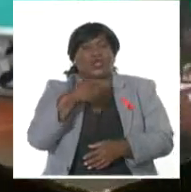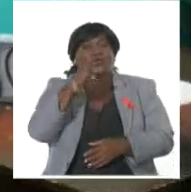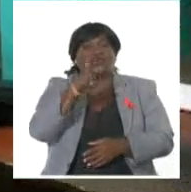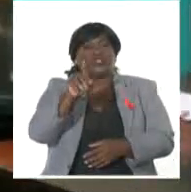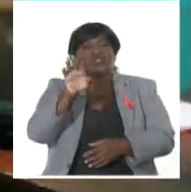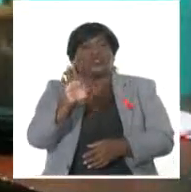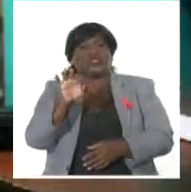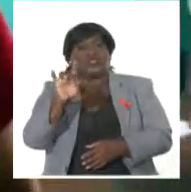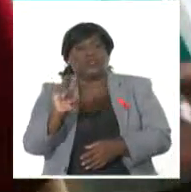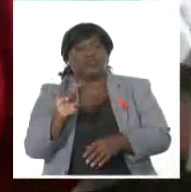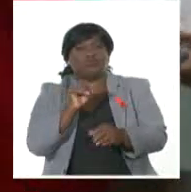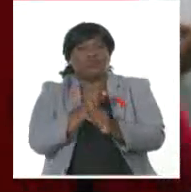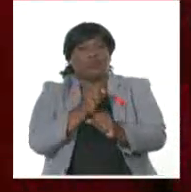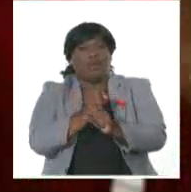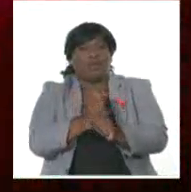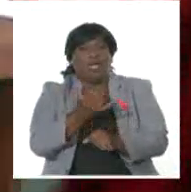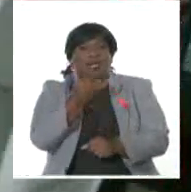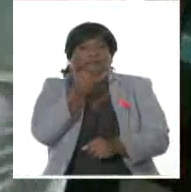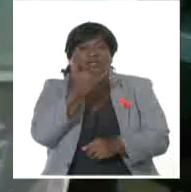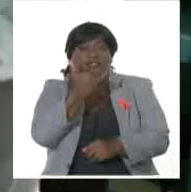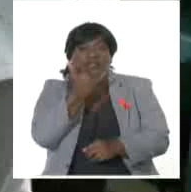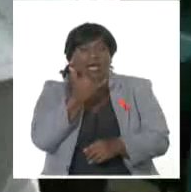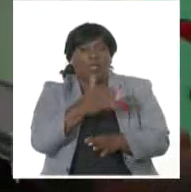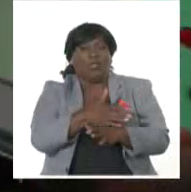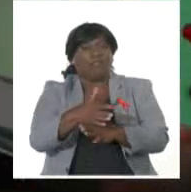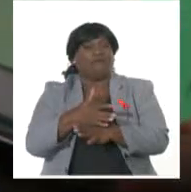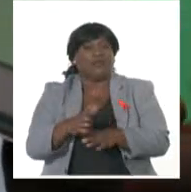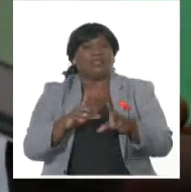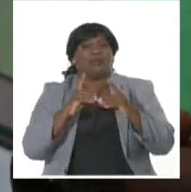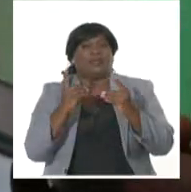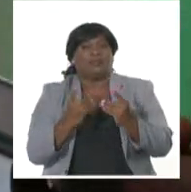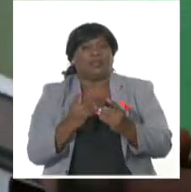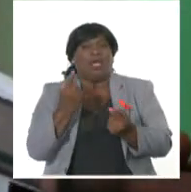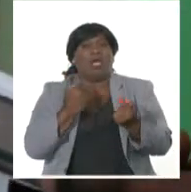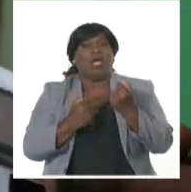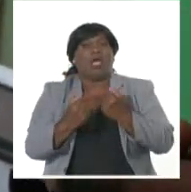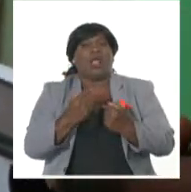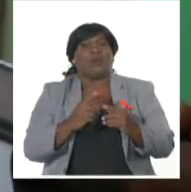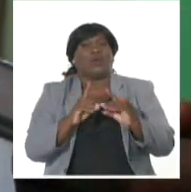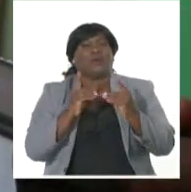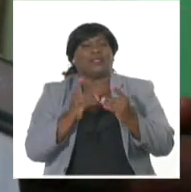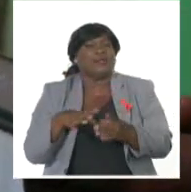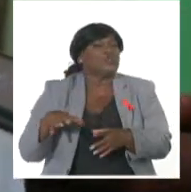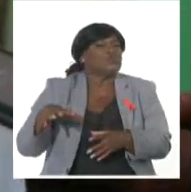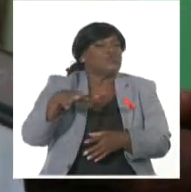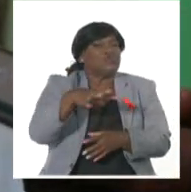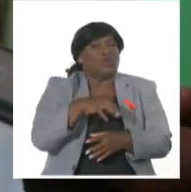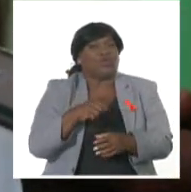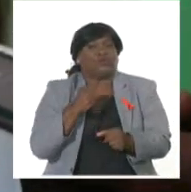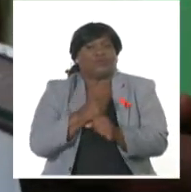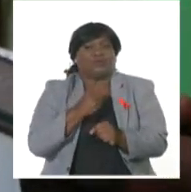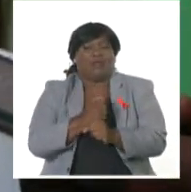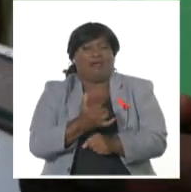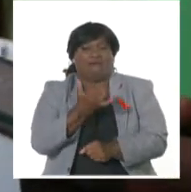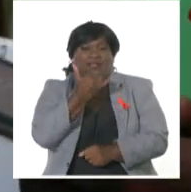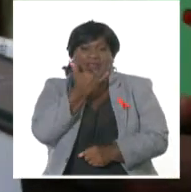afectados de diferentes departamentos. Algunos departamentos, todos los trabajadores han sido afectados,